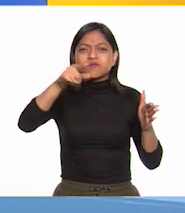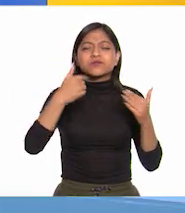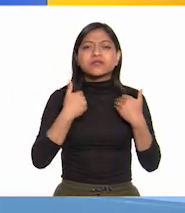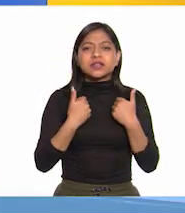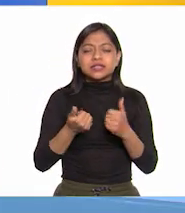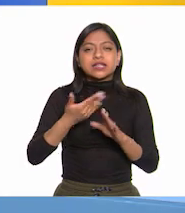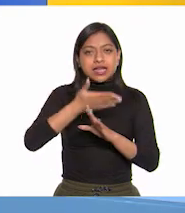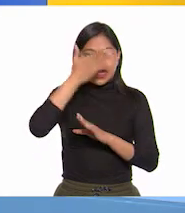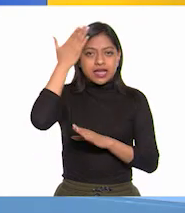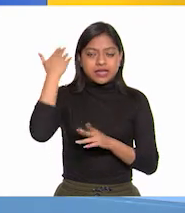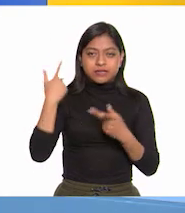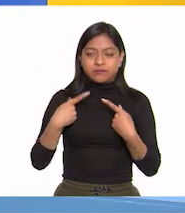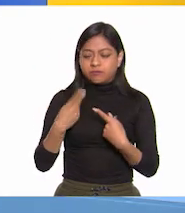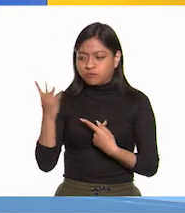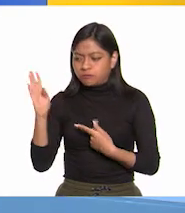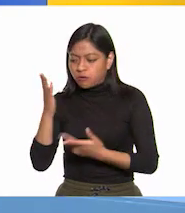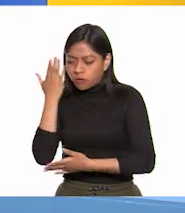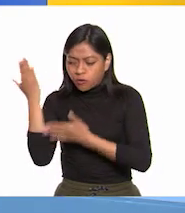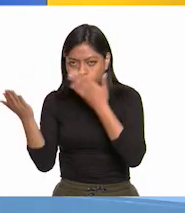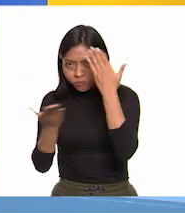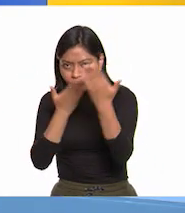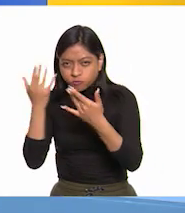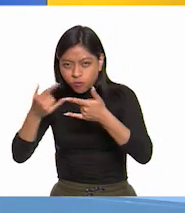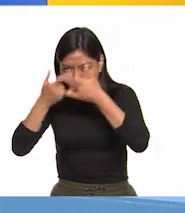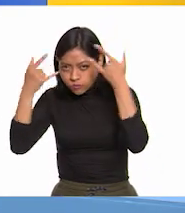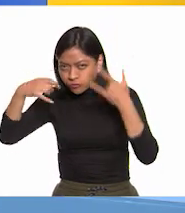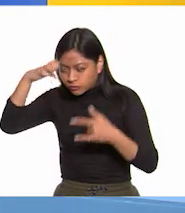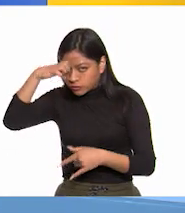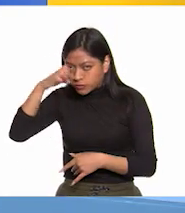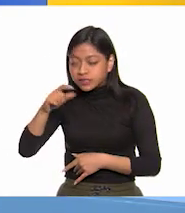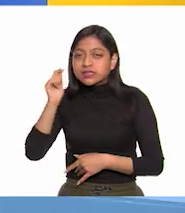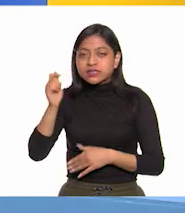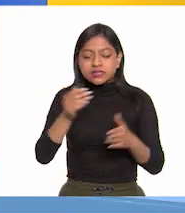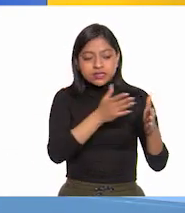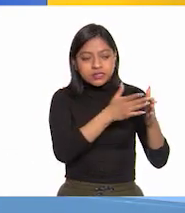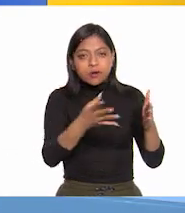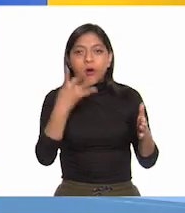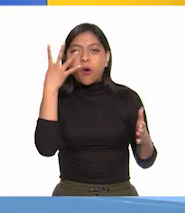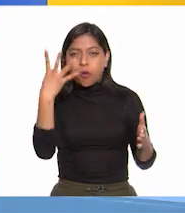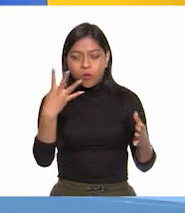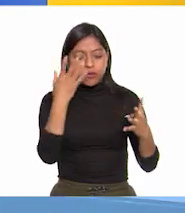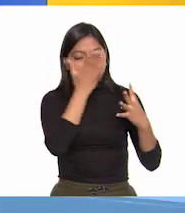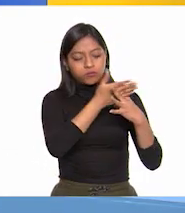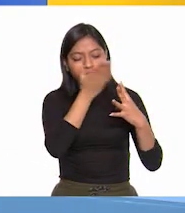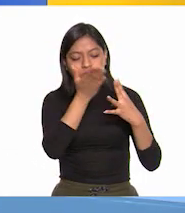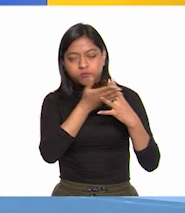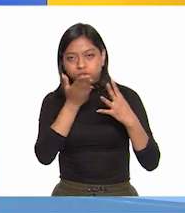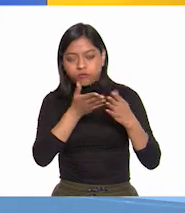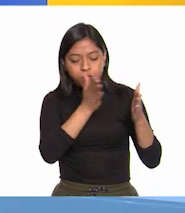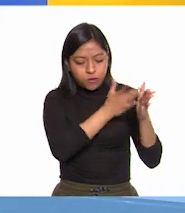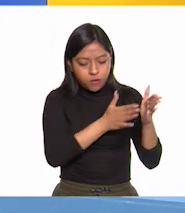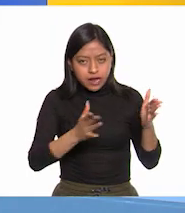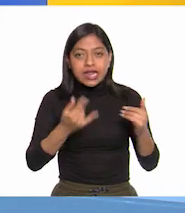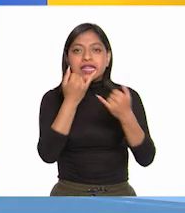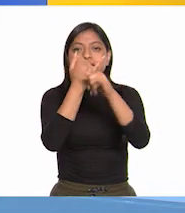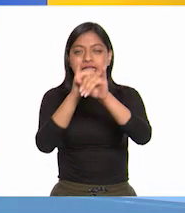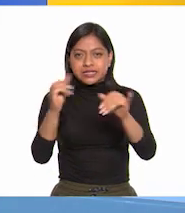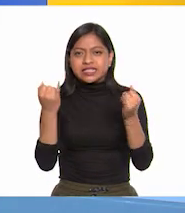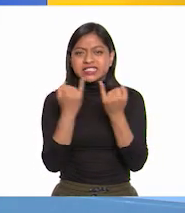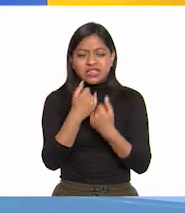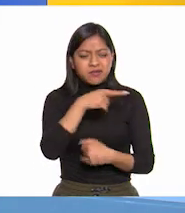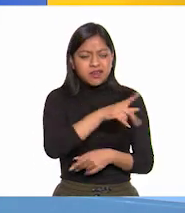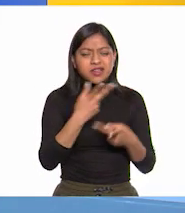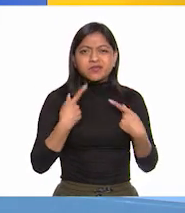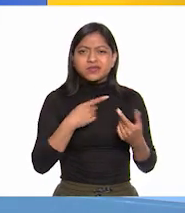algunas personas dedicadas al estudio de la historia llaman las cuatro etapas de la independencia, así como sus personajes